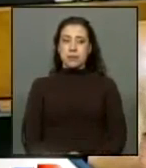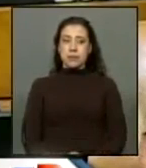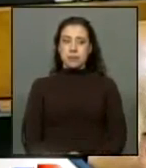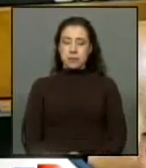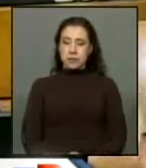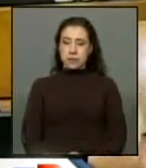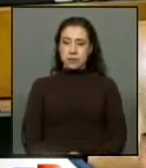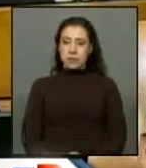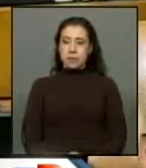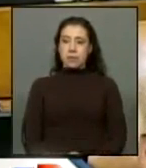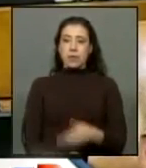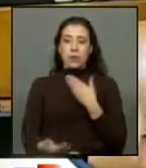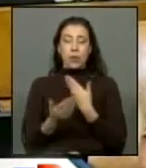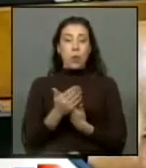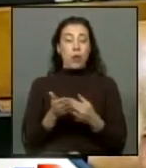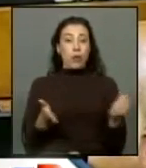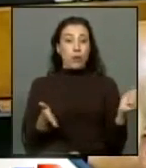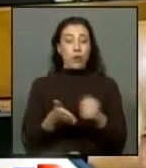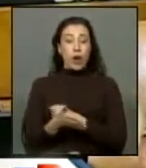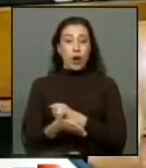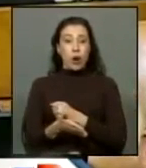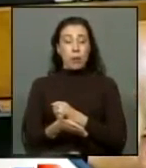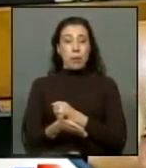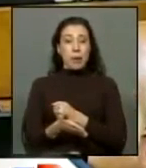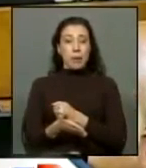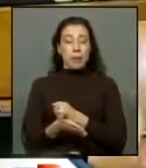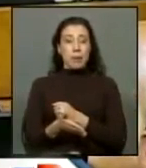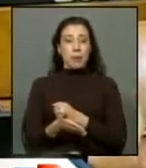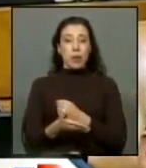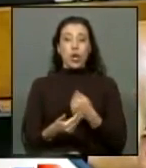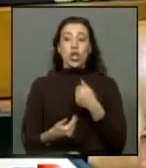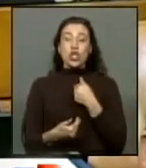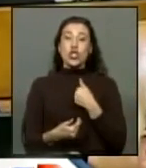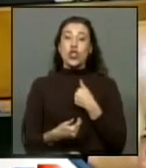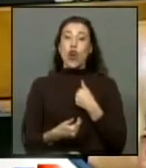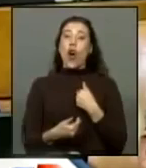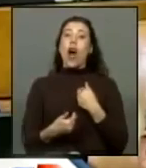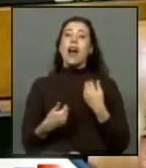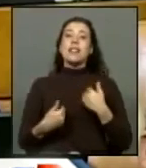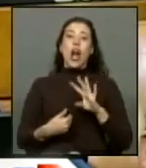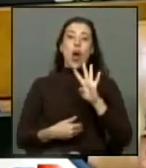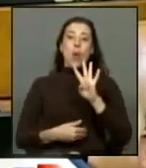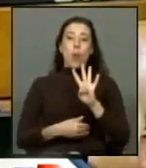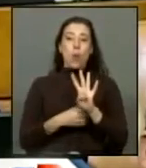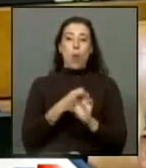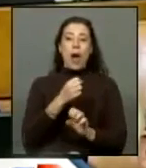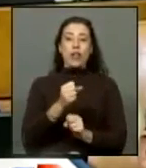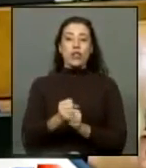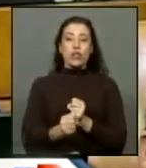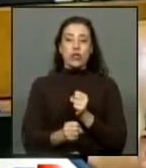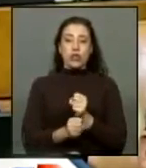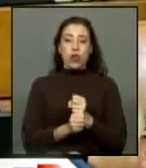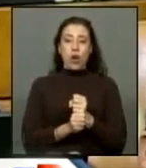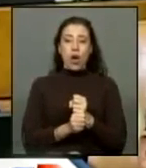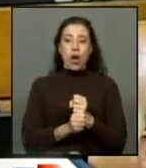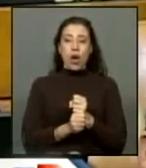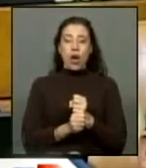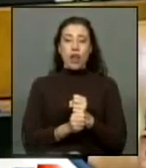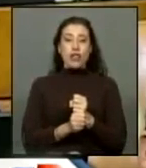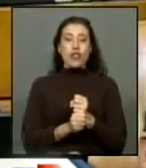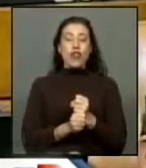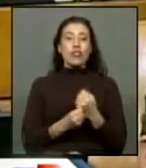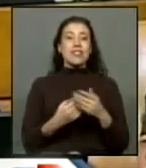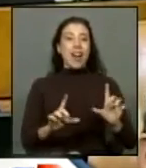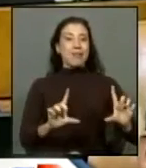al momento del golpe yo había cumplido cuatro años de médico